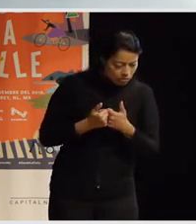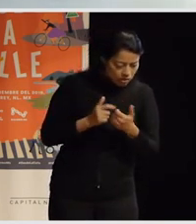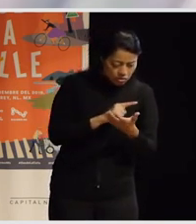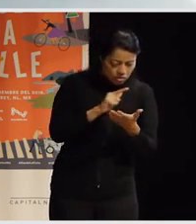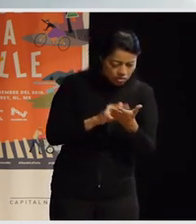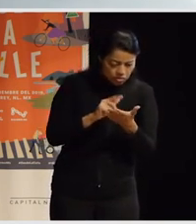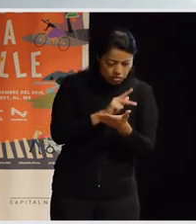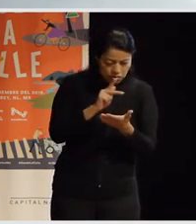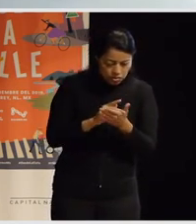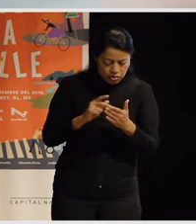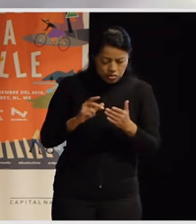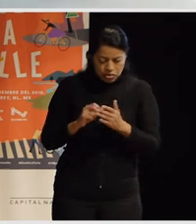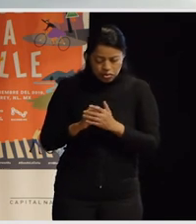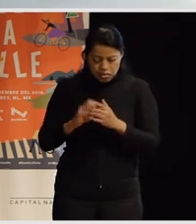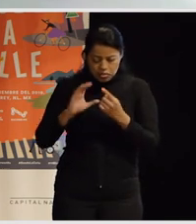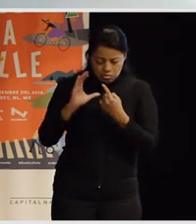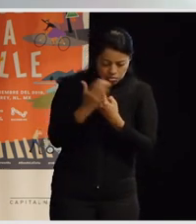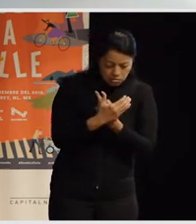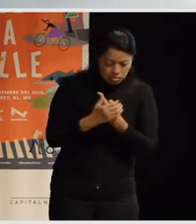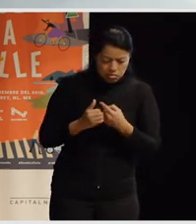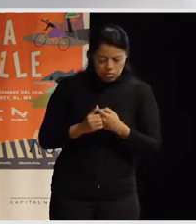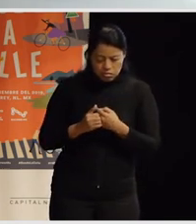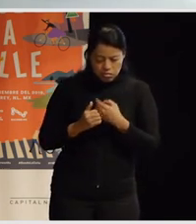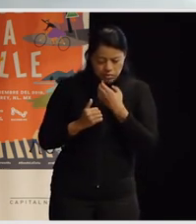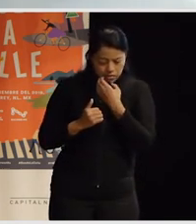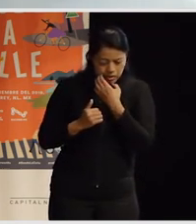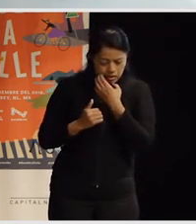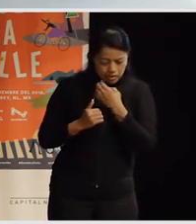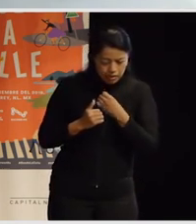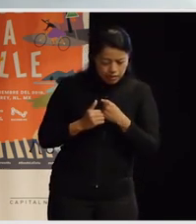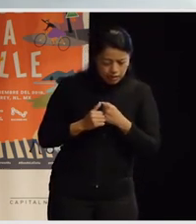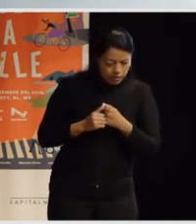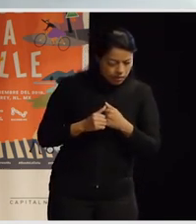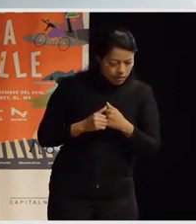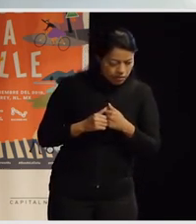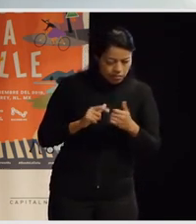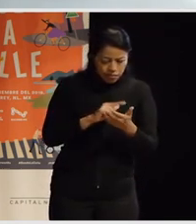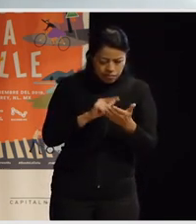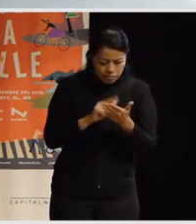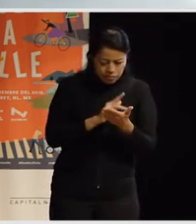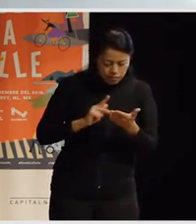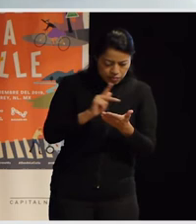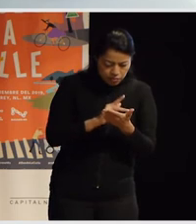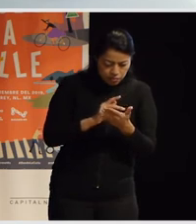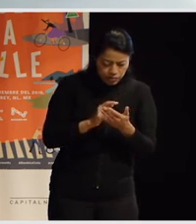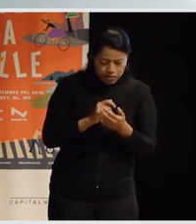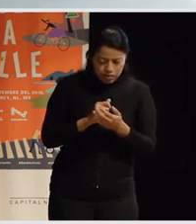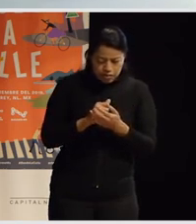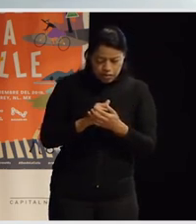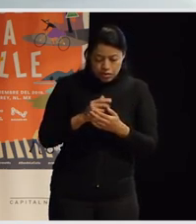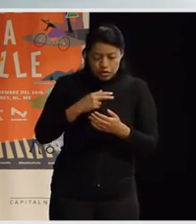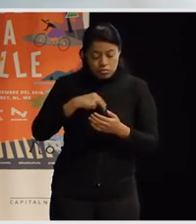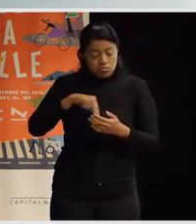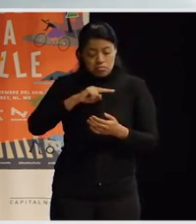público de las cámaras de las terrazas de los bares de que se estaba privatizando el poder estar en el espacio público todavía éramos